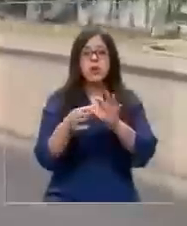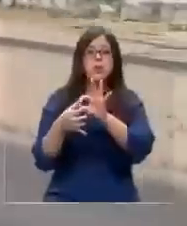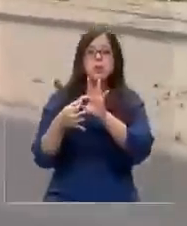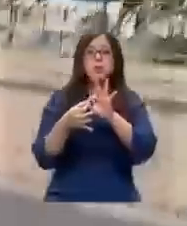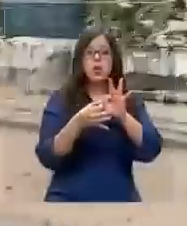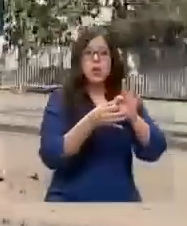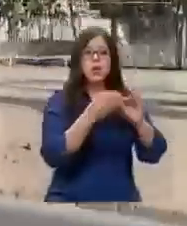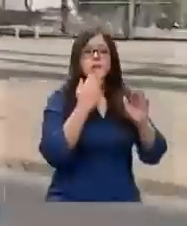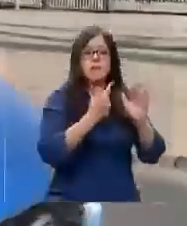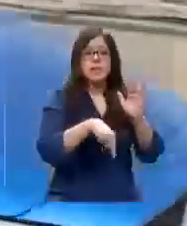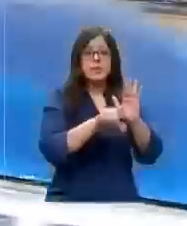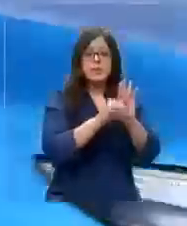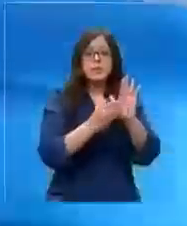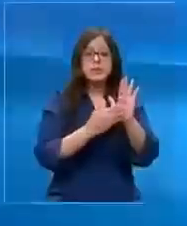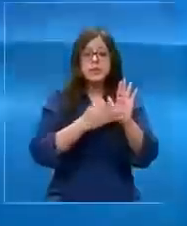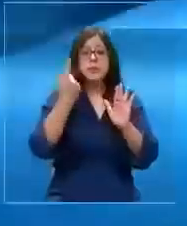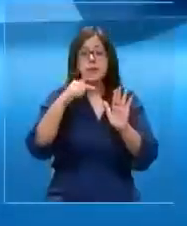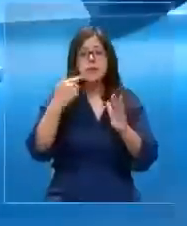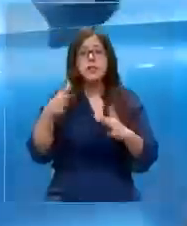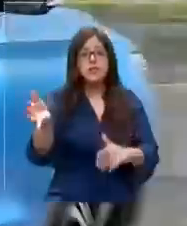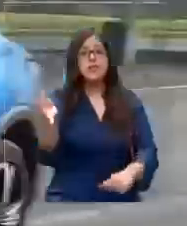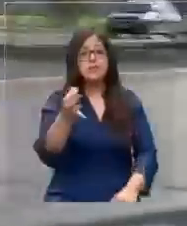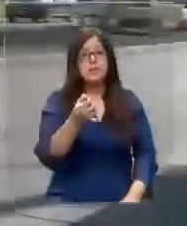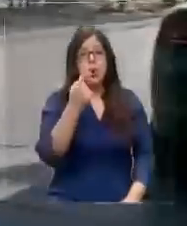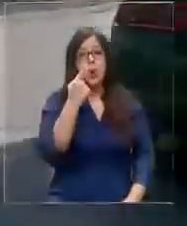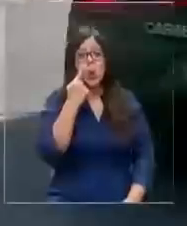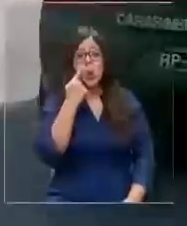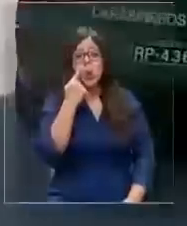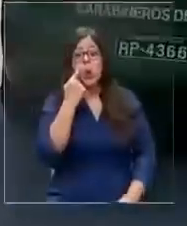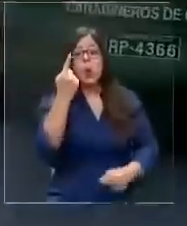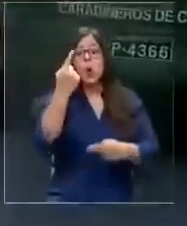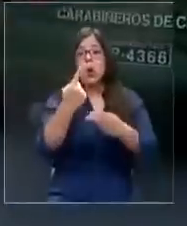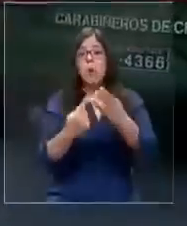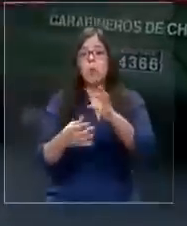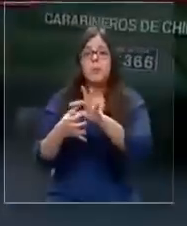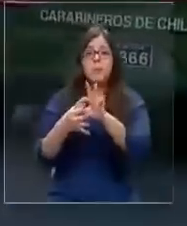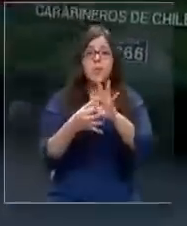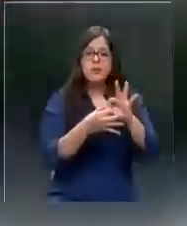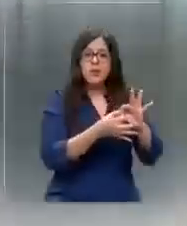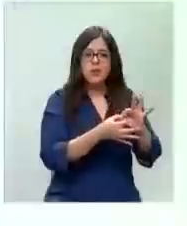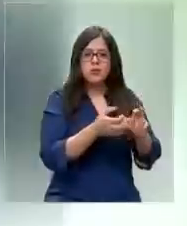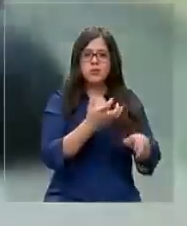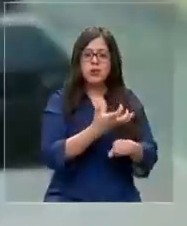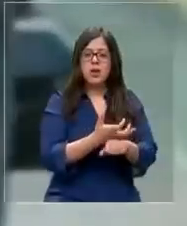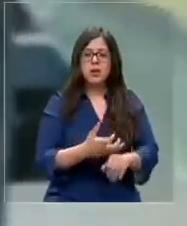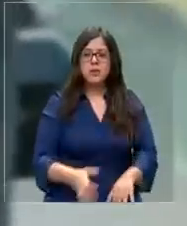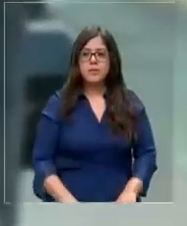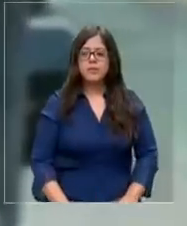incluso por la ley. Sin embargo, ya lo decíamos, hay quienes tienen otras razones, otros motivos.